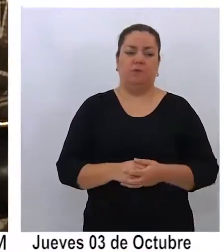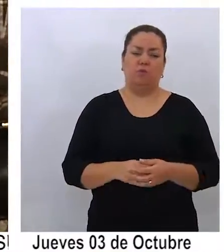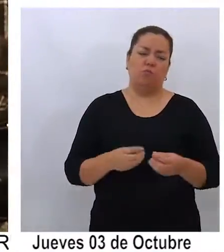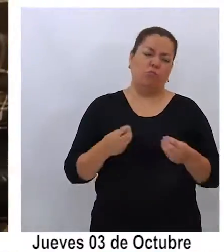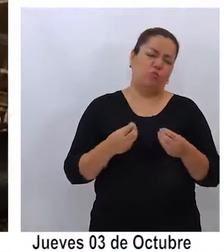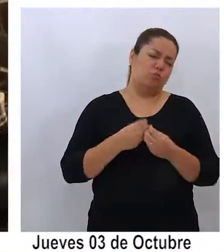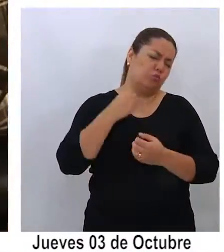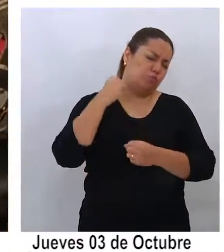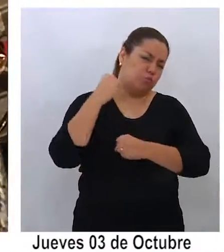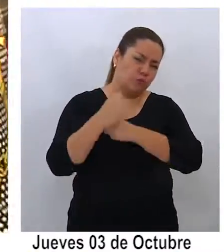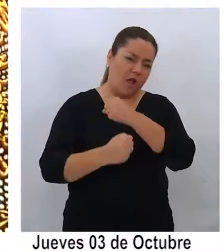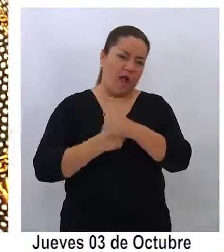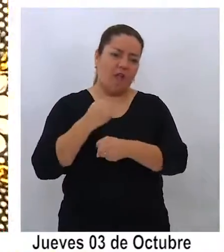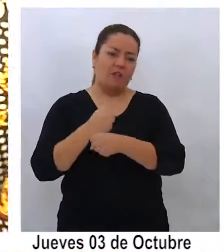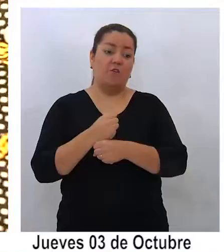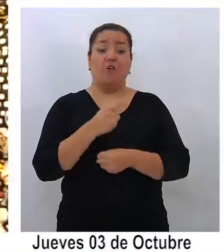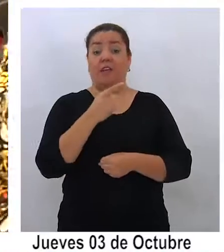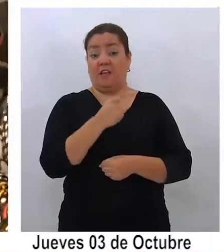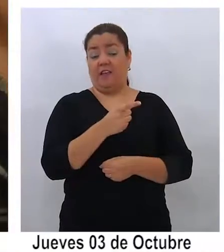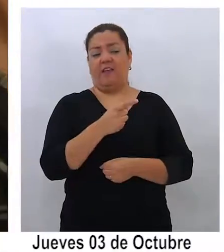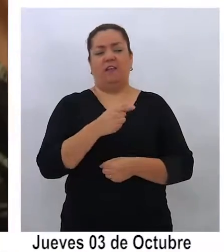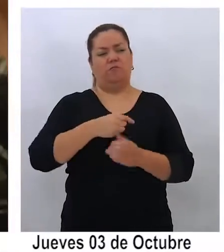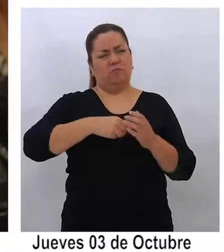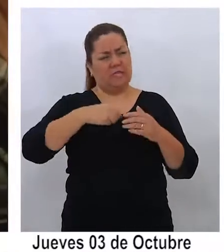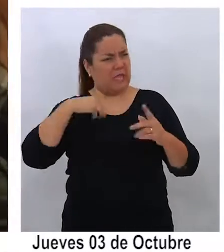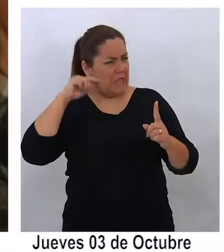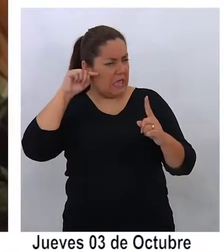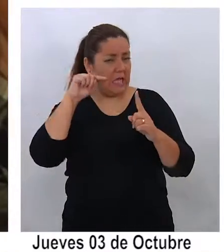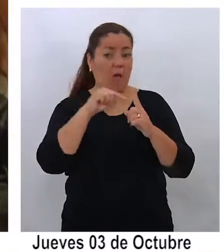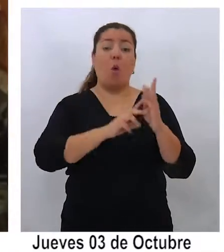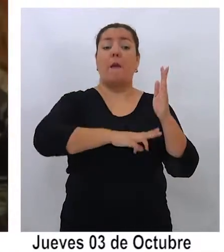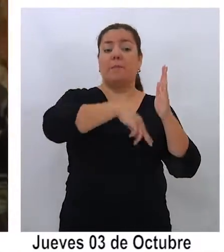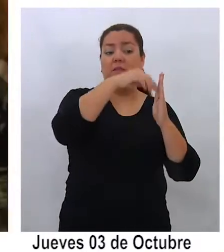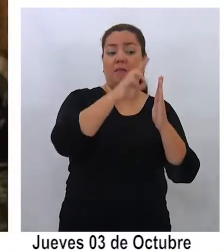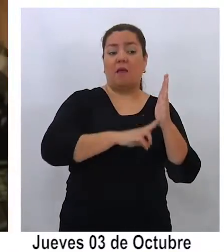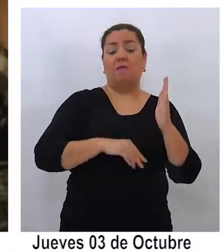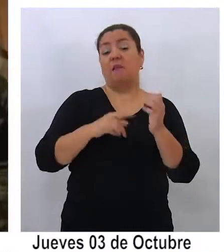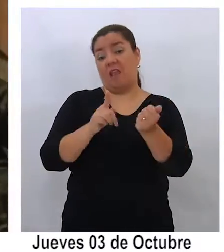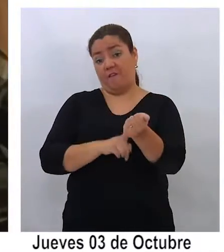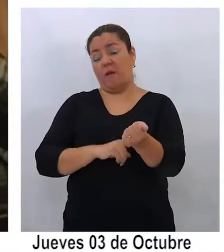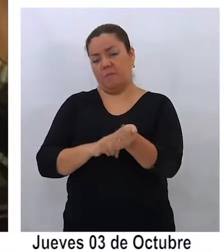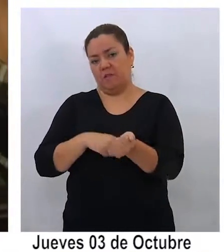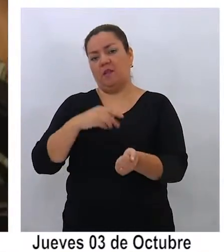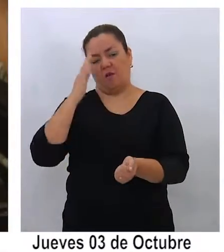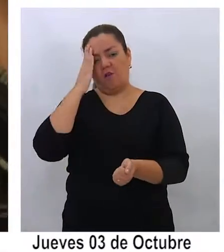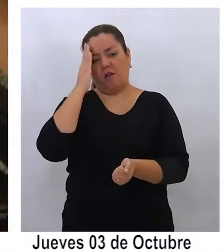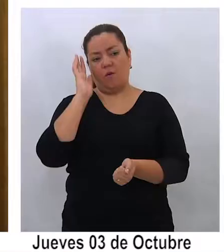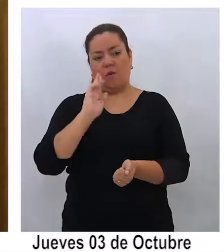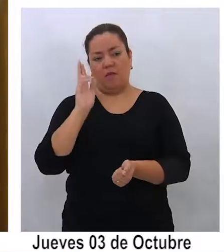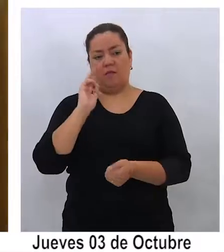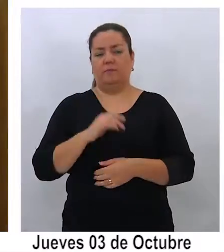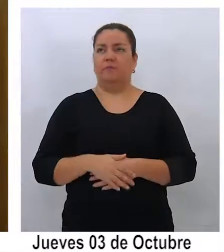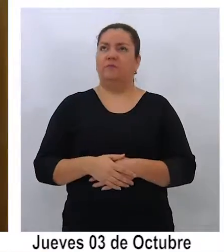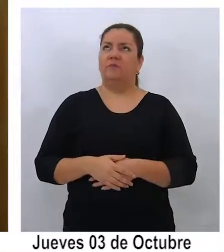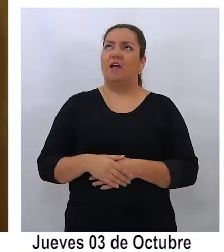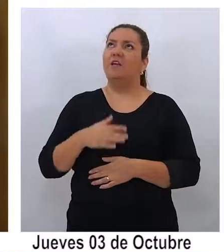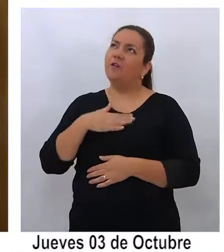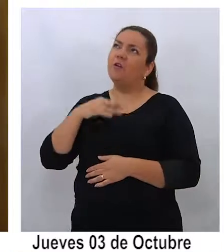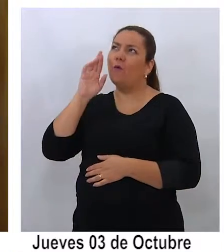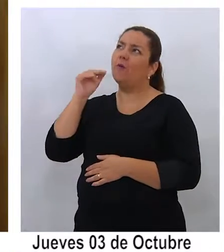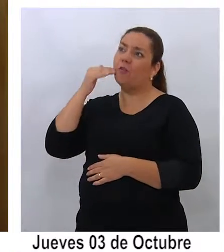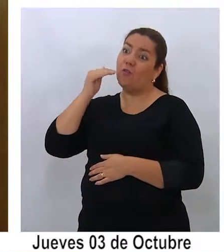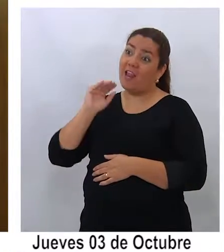los años que Barrera se ha dedicado a pintar. Bien lo recuerda su familia. Cuando éramos niños él pintaba,